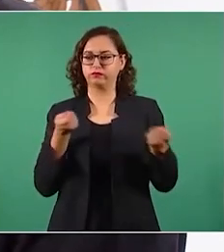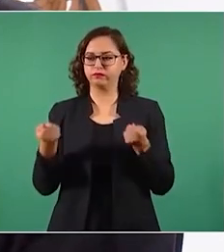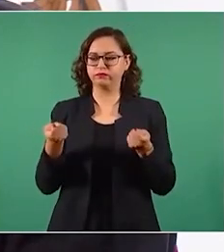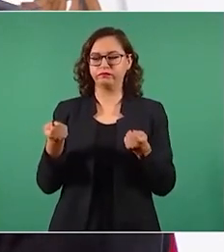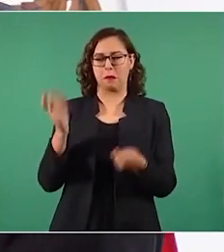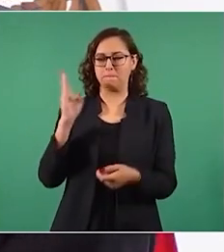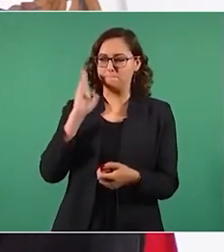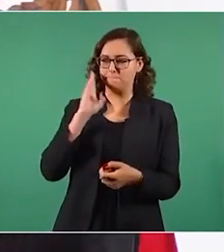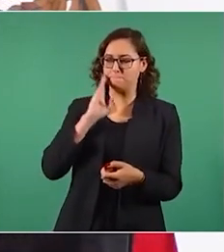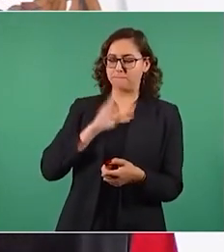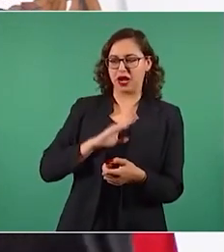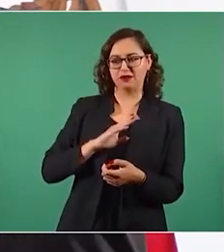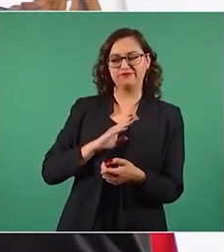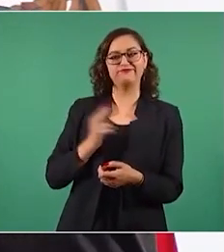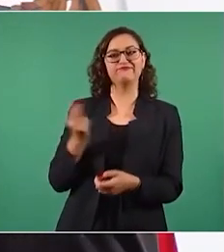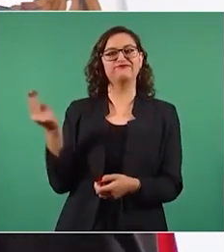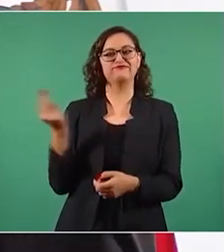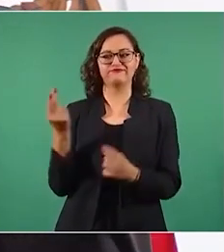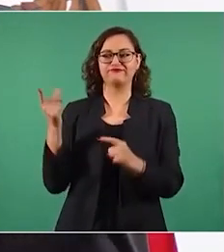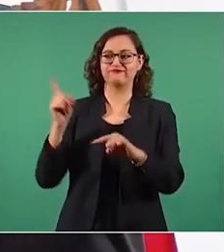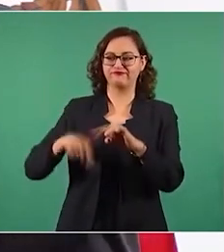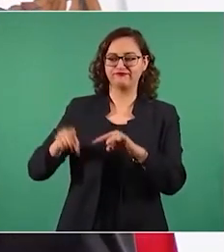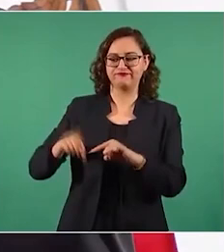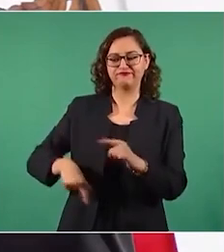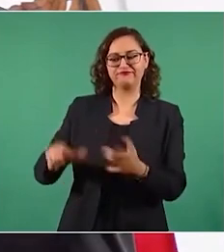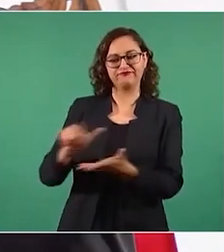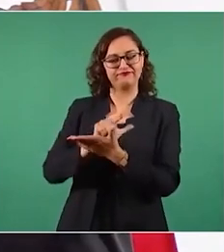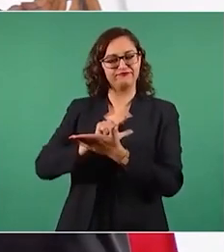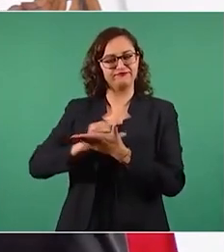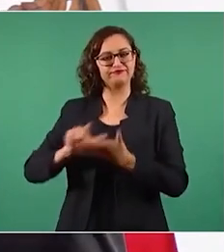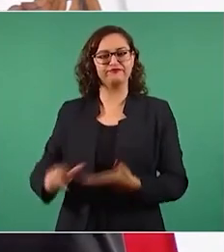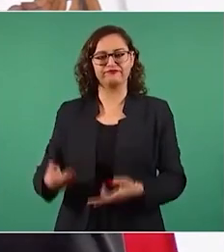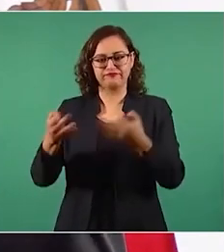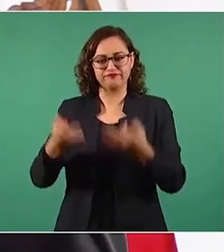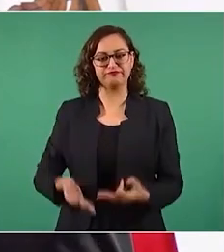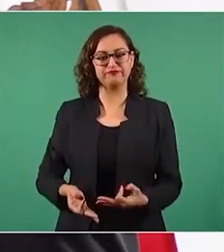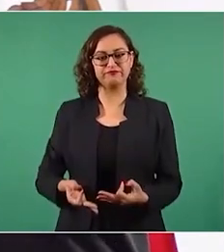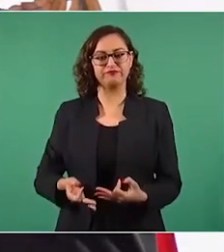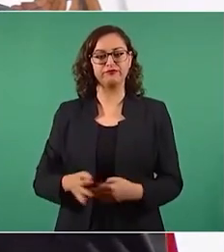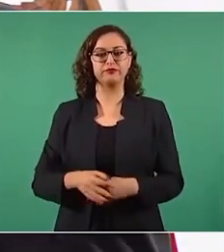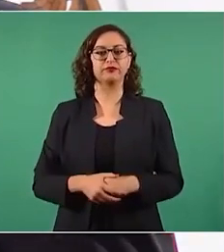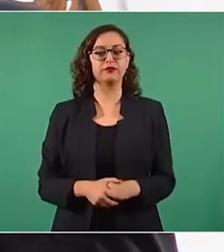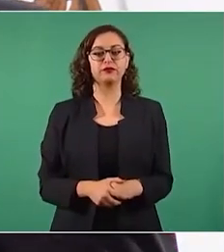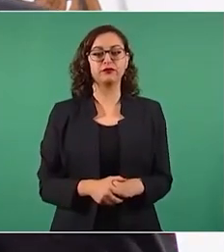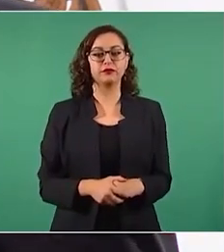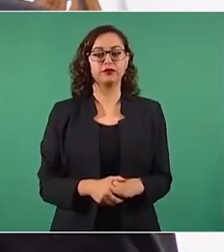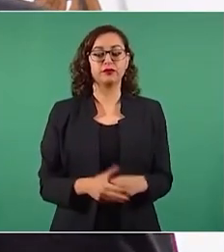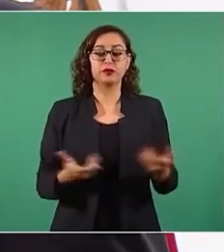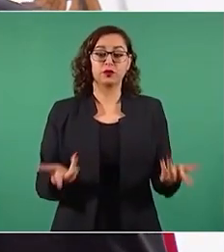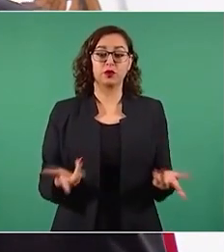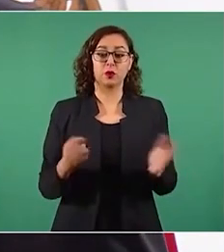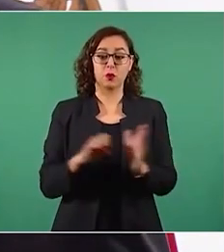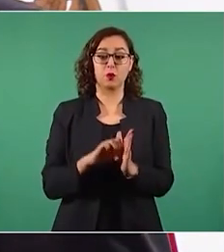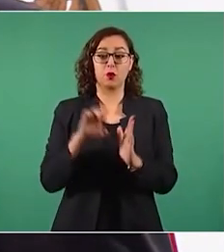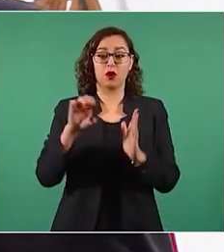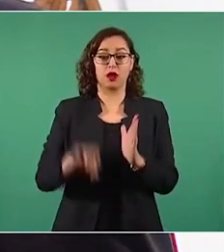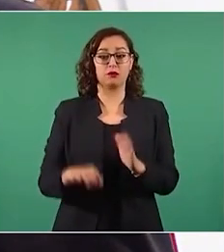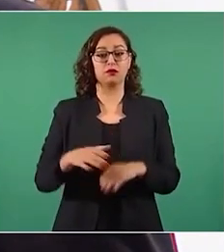medida decisiva fue parar en seco la tendencia privatizadora.